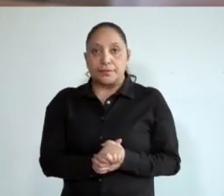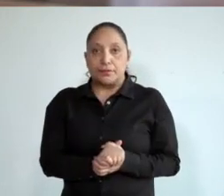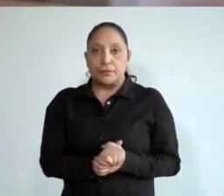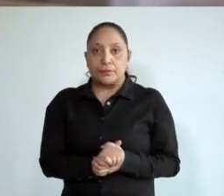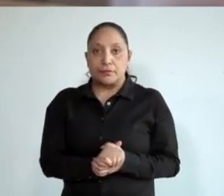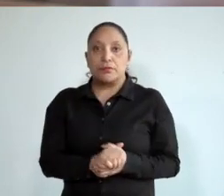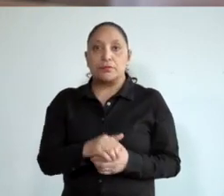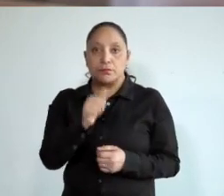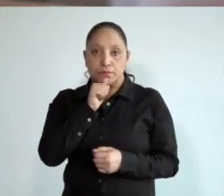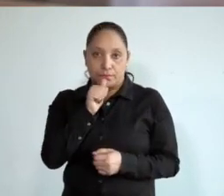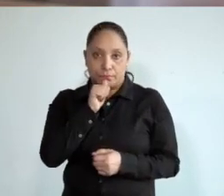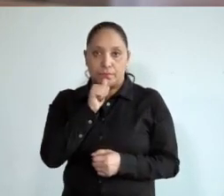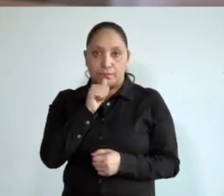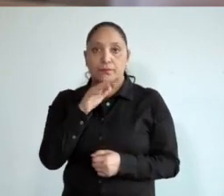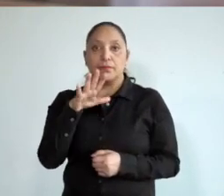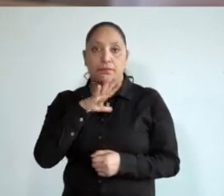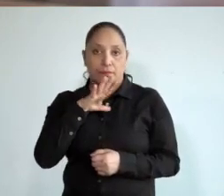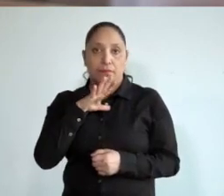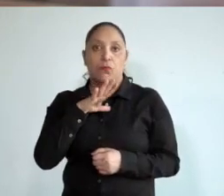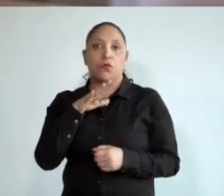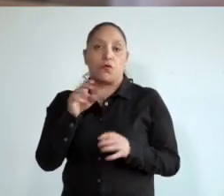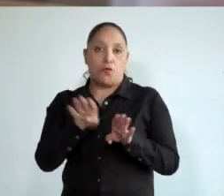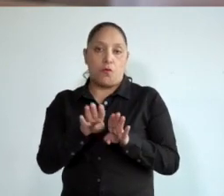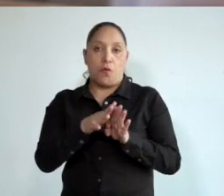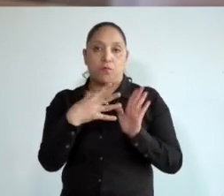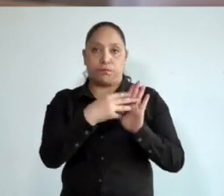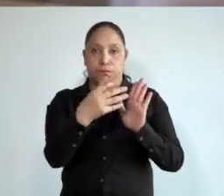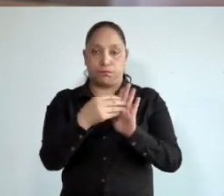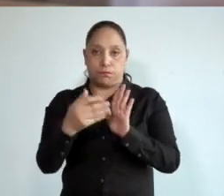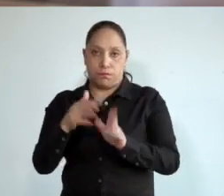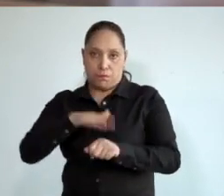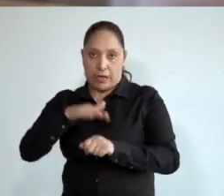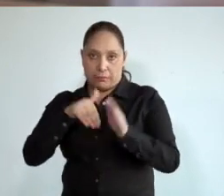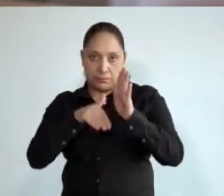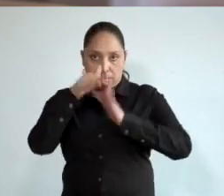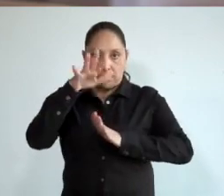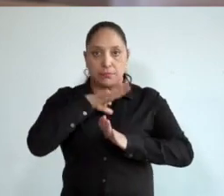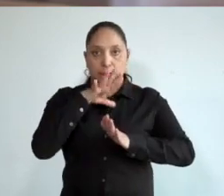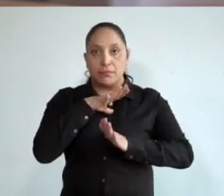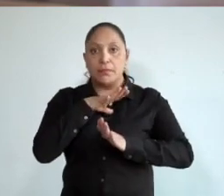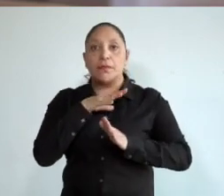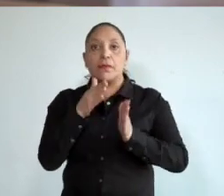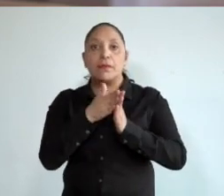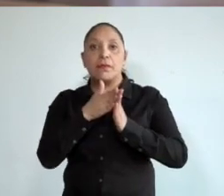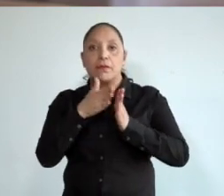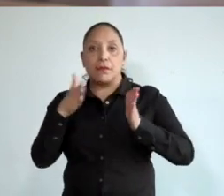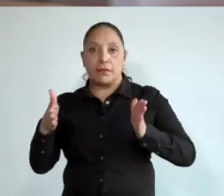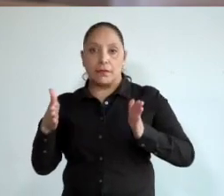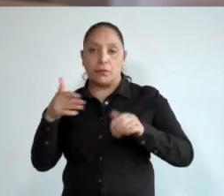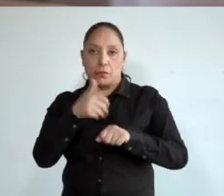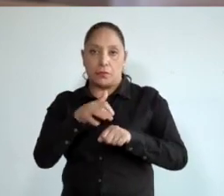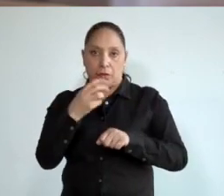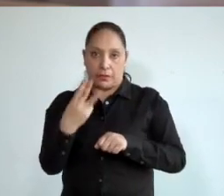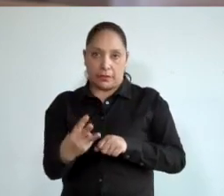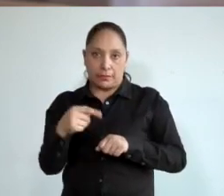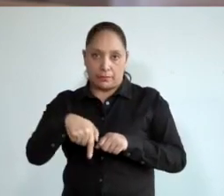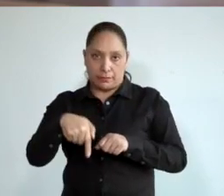Aún estamos en un momento de crecimiento de contagios que corresponde a la fase 3 de la pandemia en nuestro país.